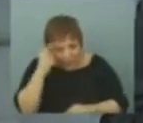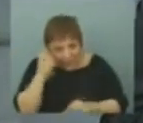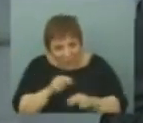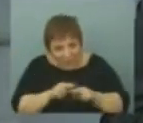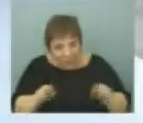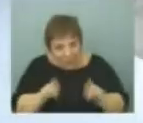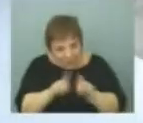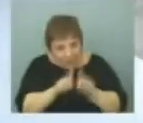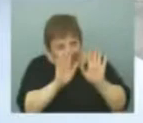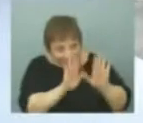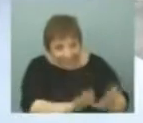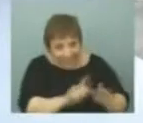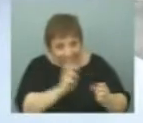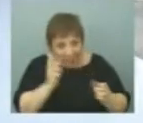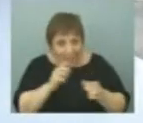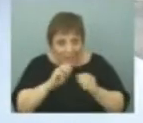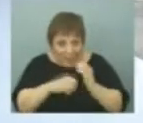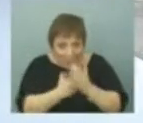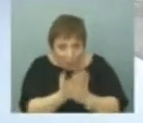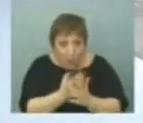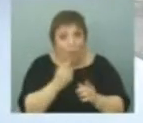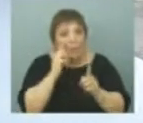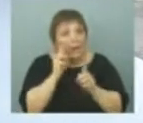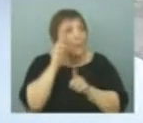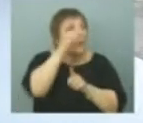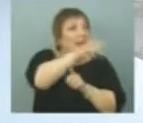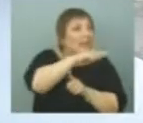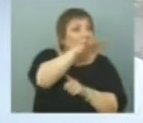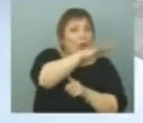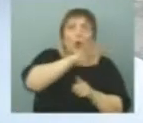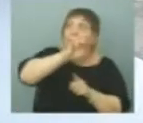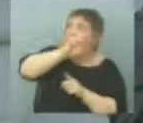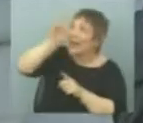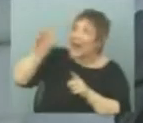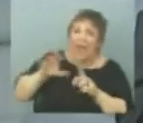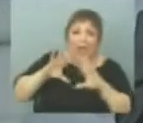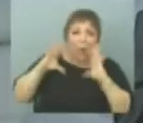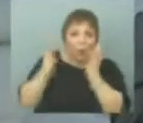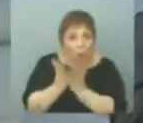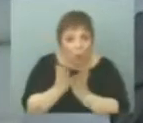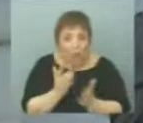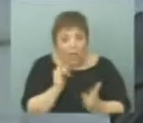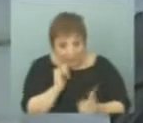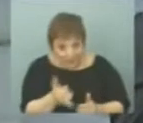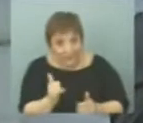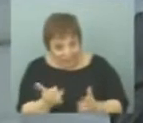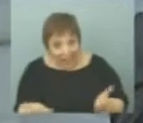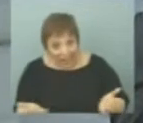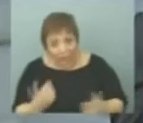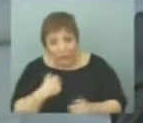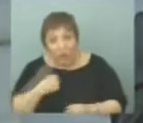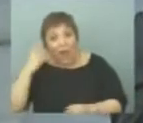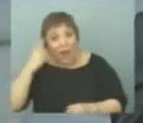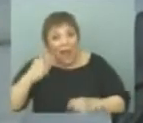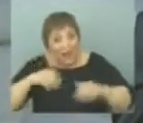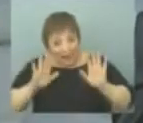en el Mercosur, pero con una mirada, por ejemplo, hacia el Asia Pacífico, hacia otros lugares del mundo. Sí, mire, yo creo que nosotros